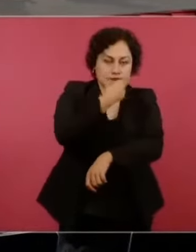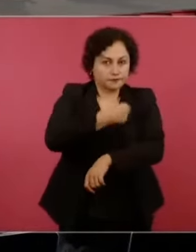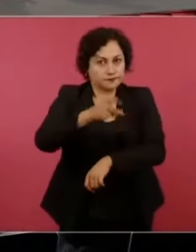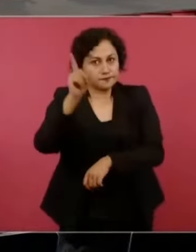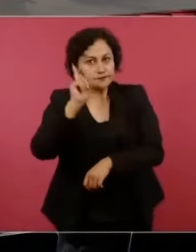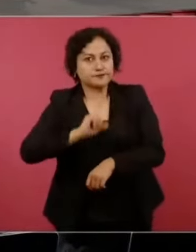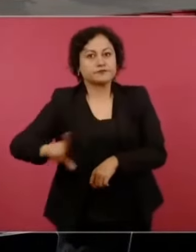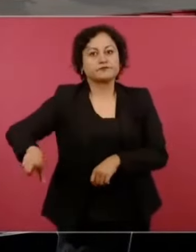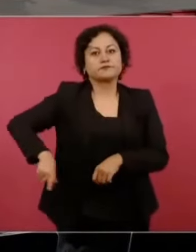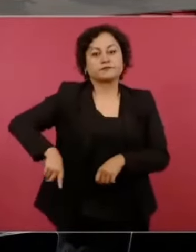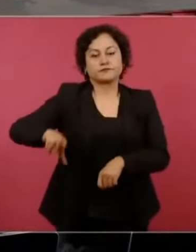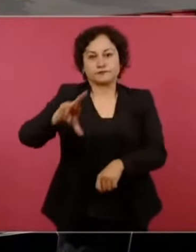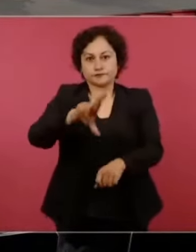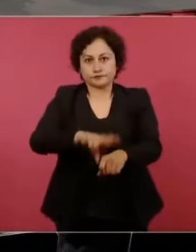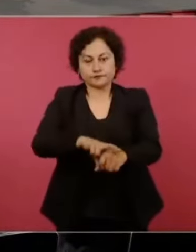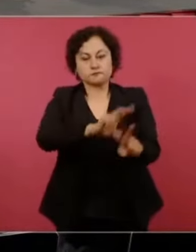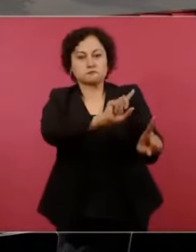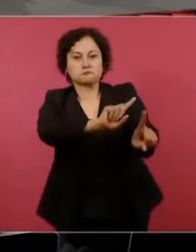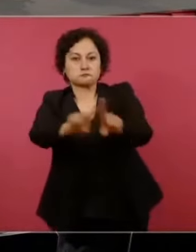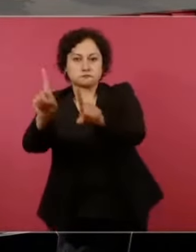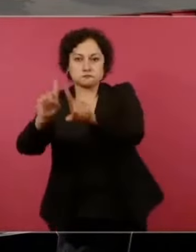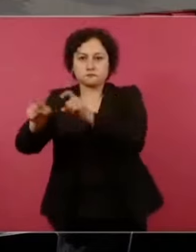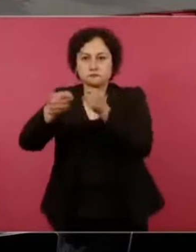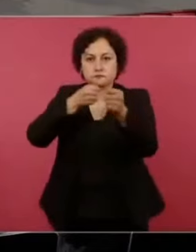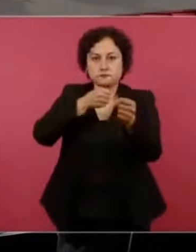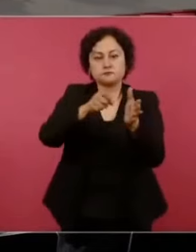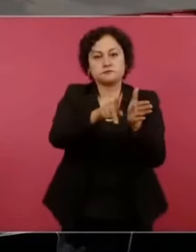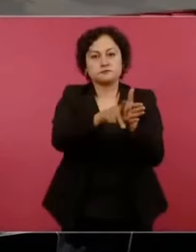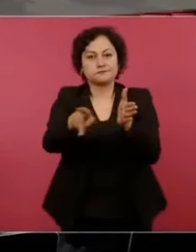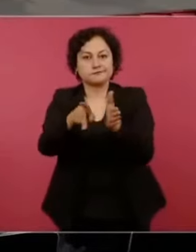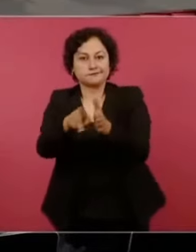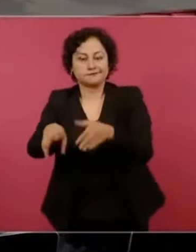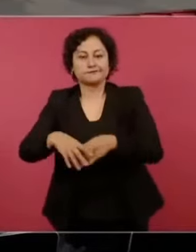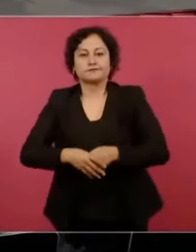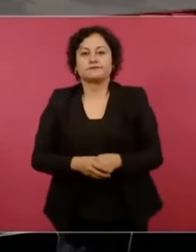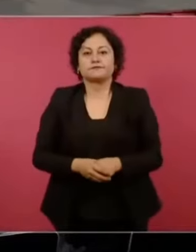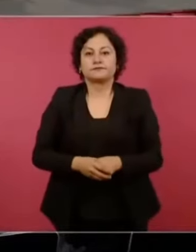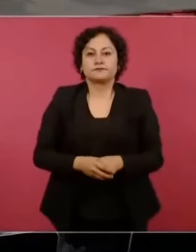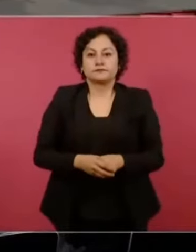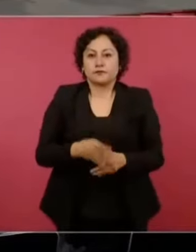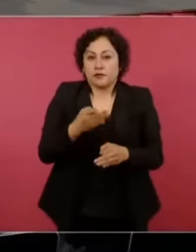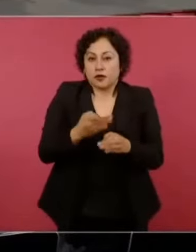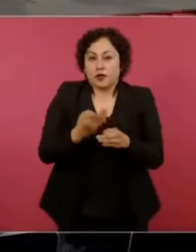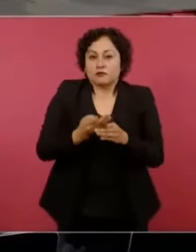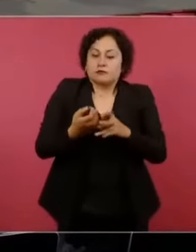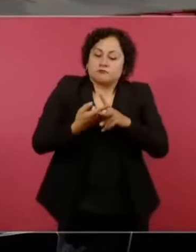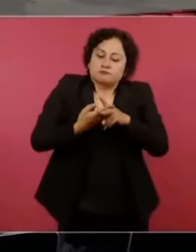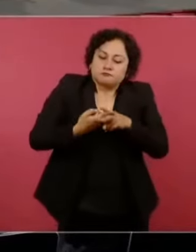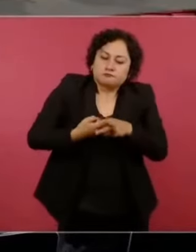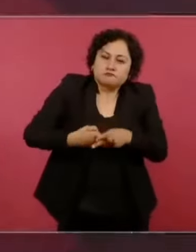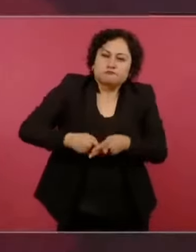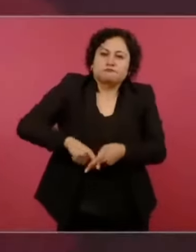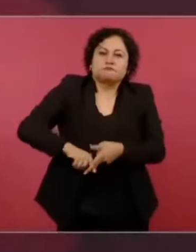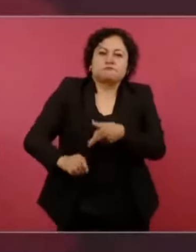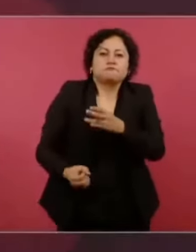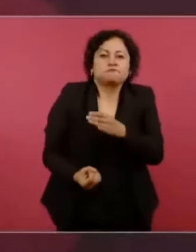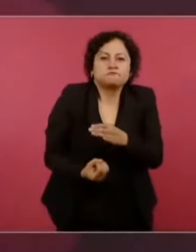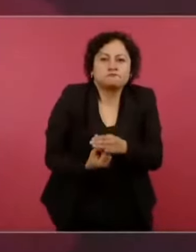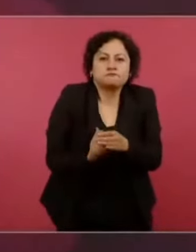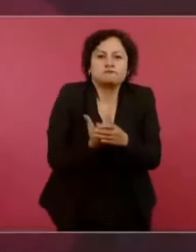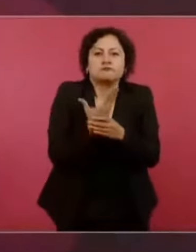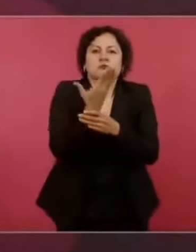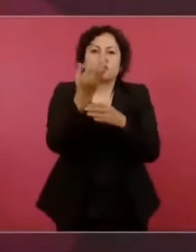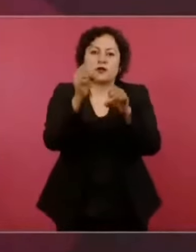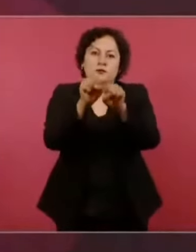medios de comunicación. Estamos en el nacimiento de un nuevo modelo de salud que, como toda